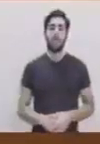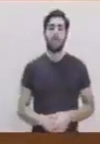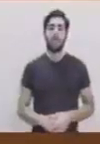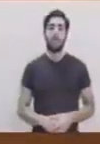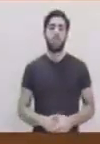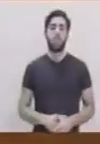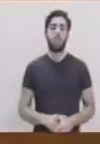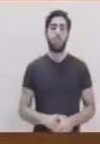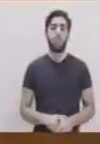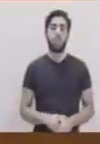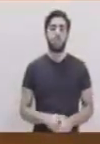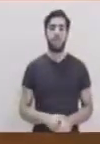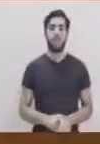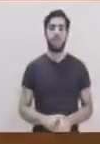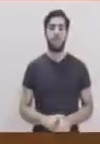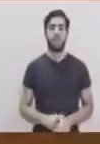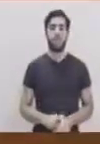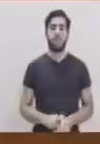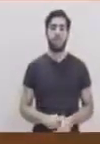Aquí.